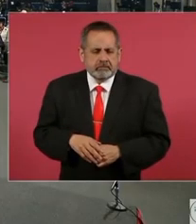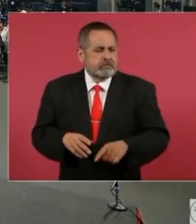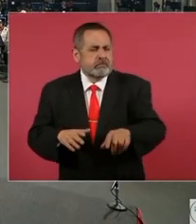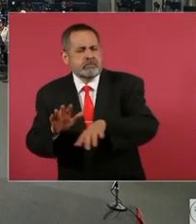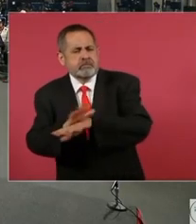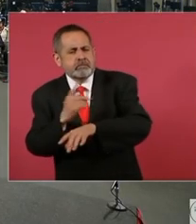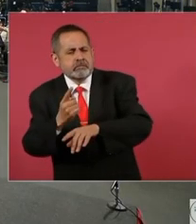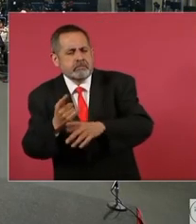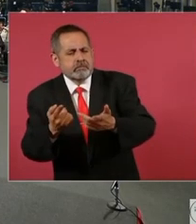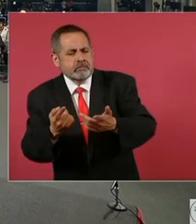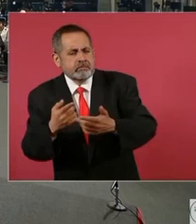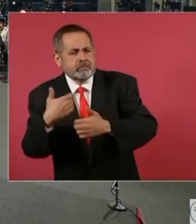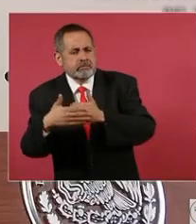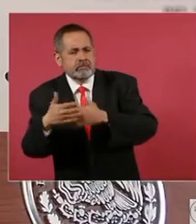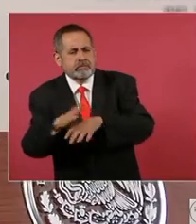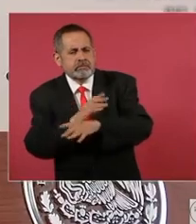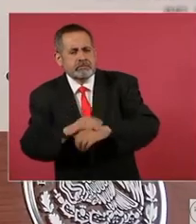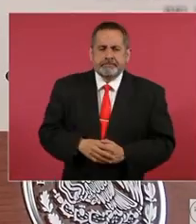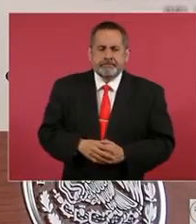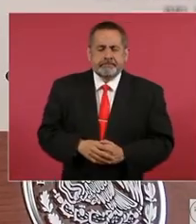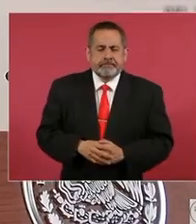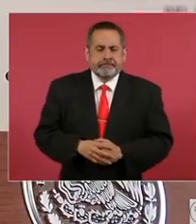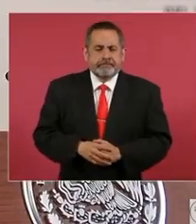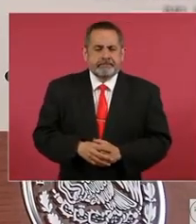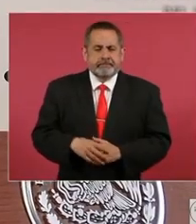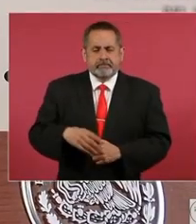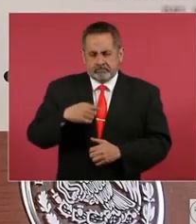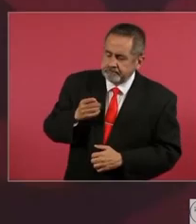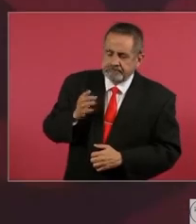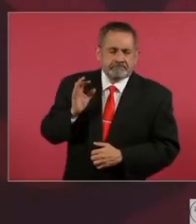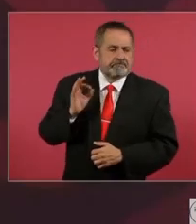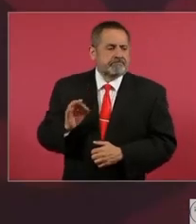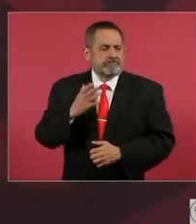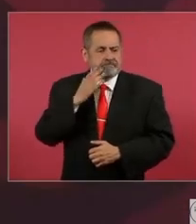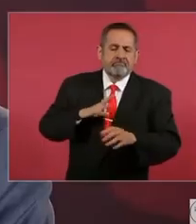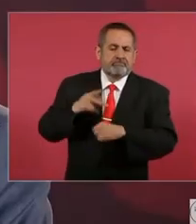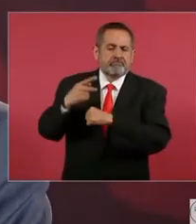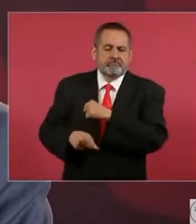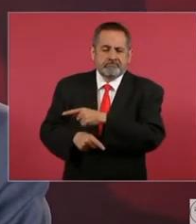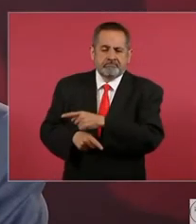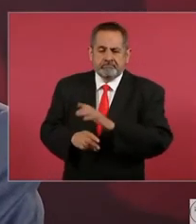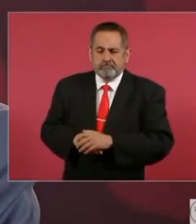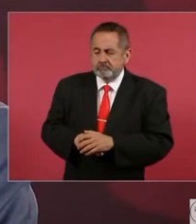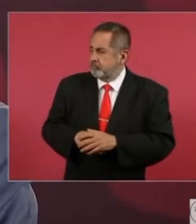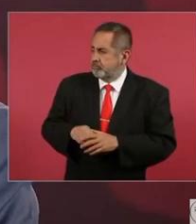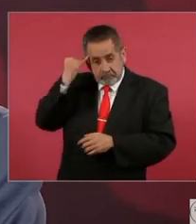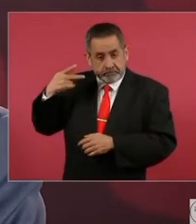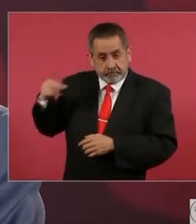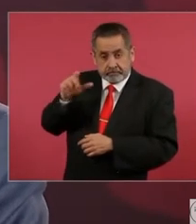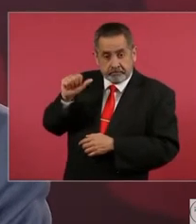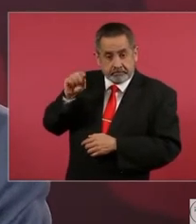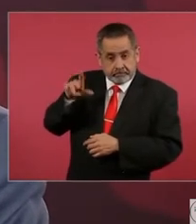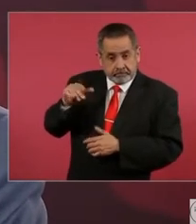¿Qué debería cambiar por un sexenio? Bueno, ya dije, porque se cercioraron, se dieron cuenta de que nos va mejor a todos